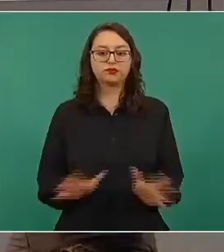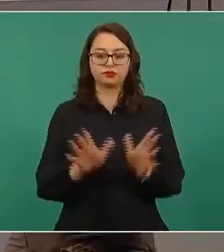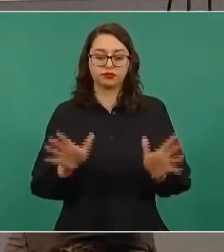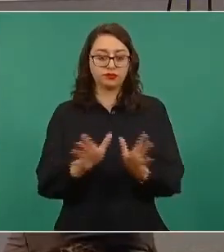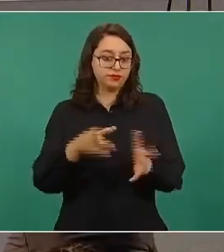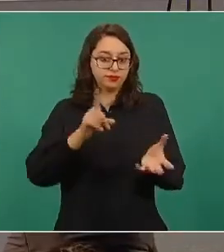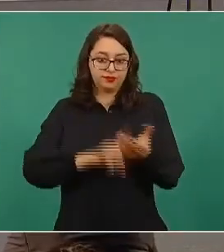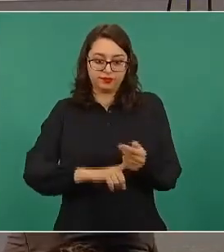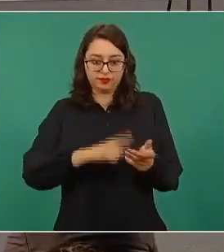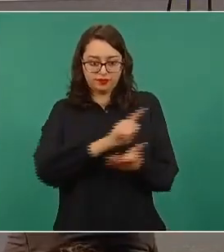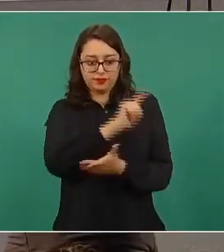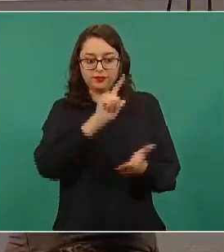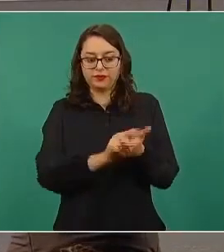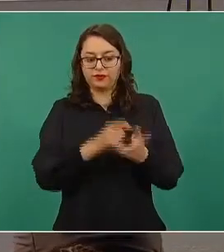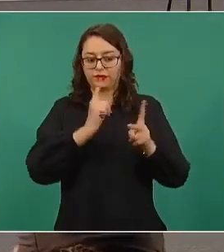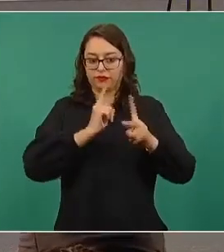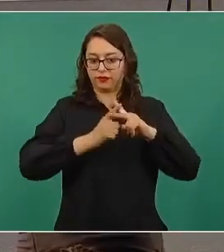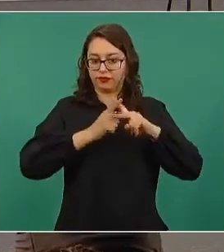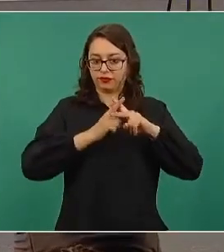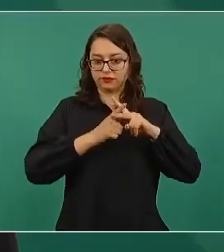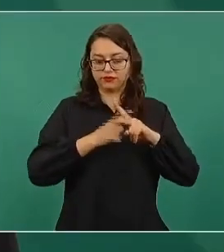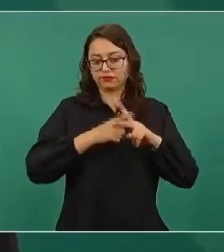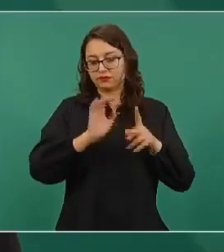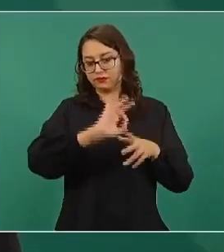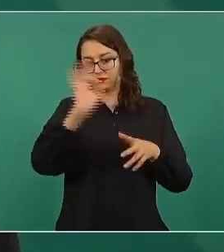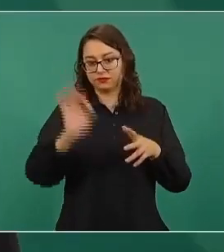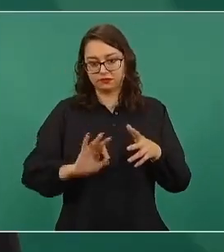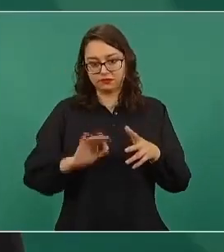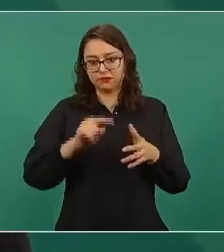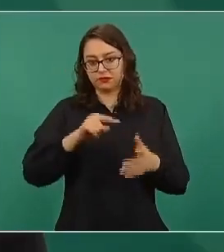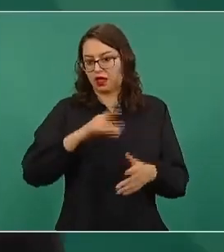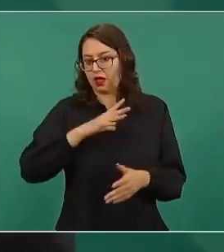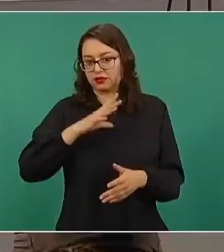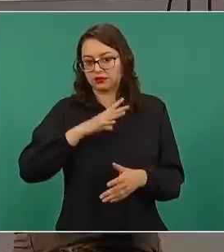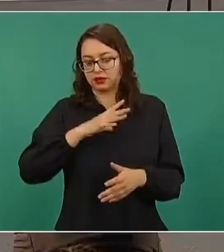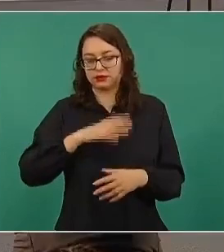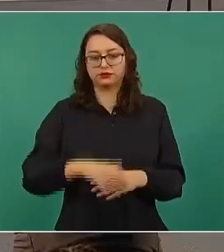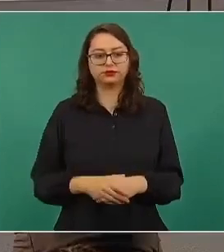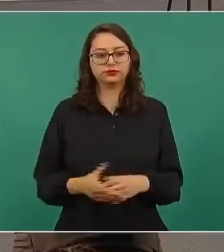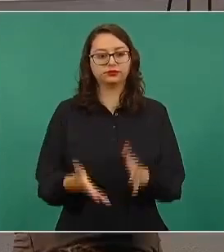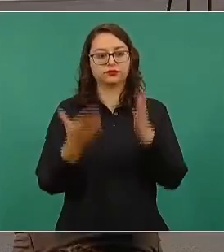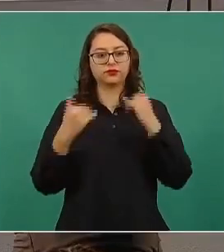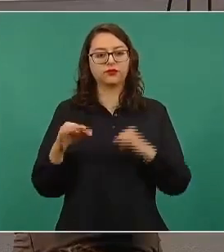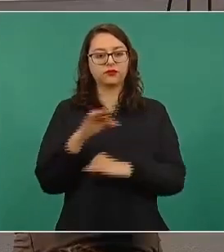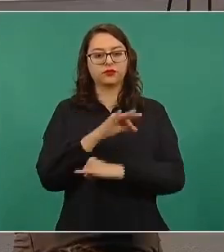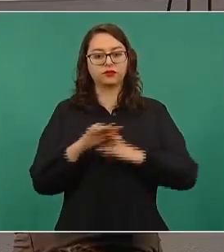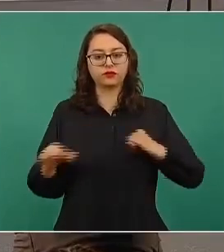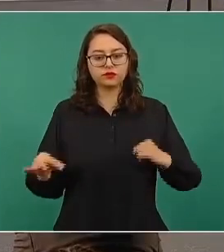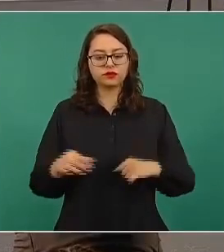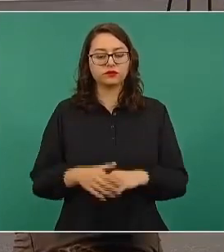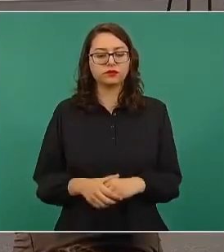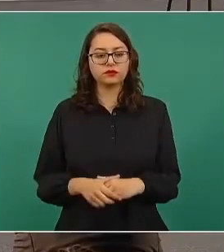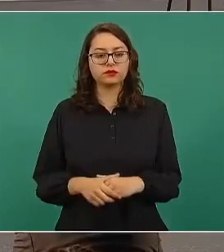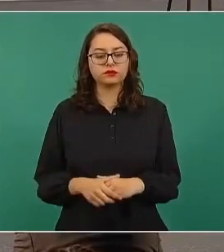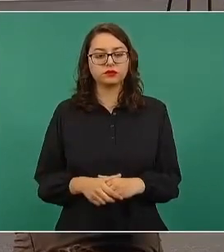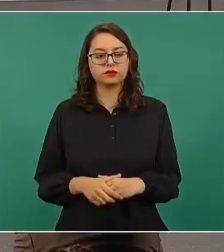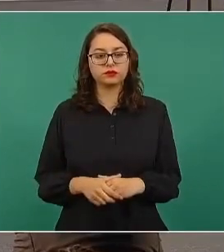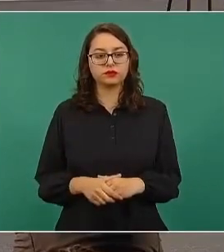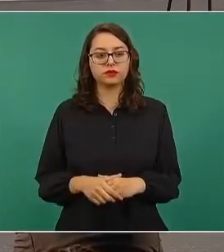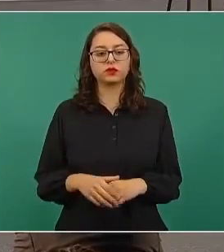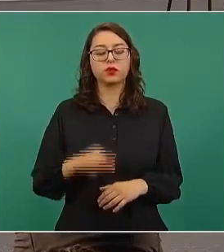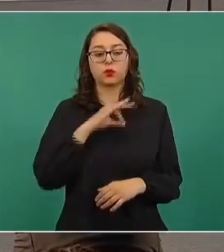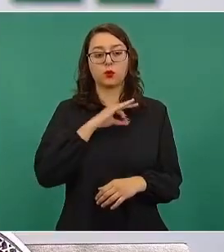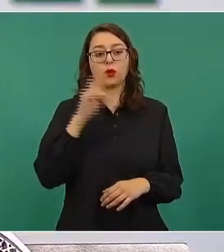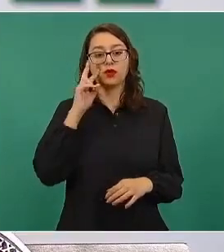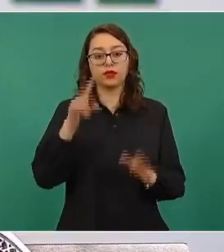indicadores correspondientes, ameritan recibir este tipo de recursos. La última lámina muestra cuál